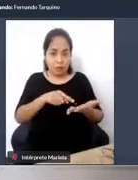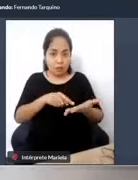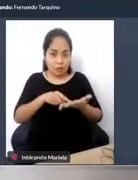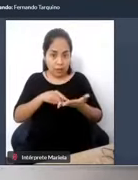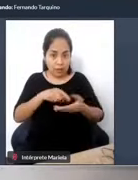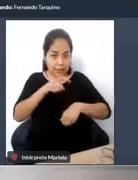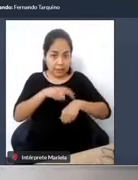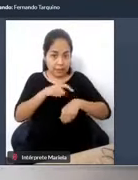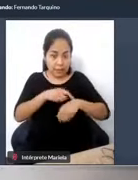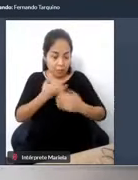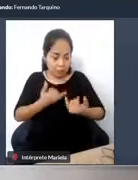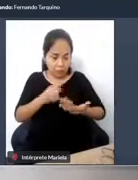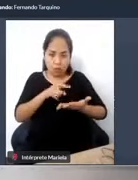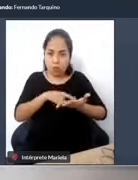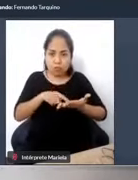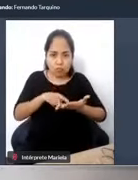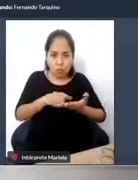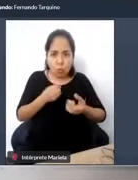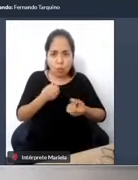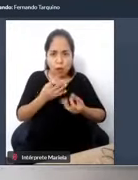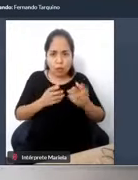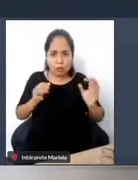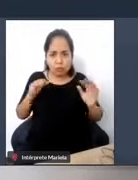acuerdo a las condiciones de caminar que tengan, ¿no?